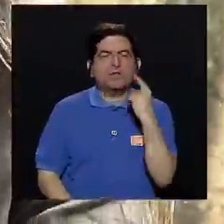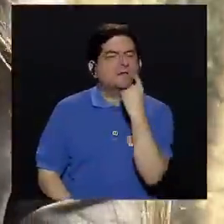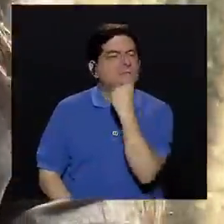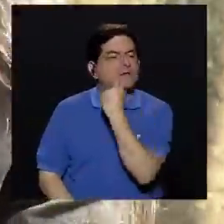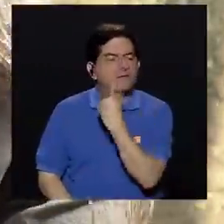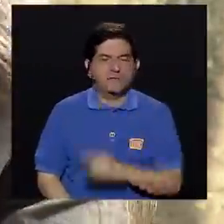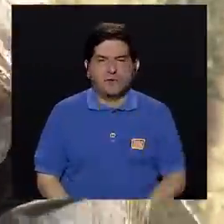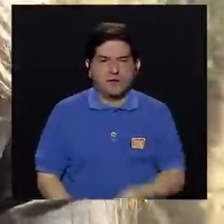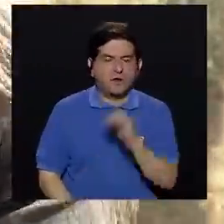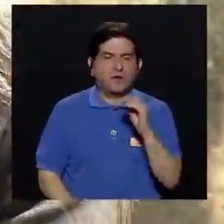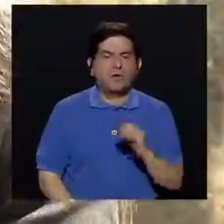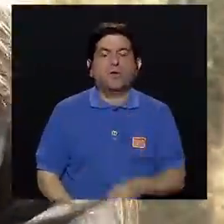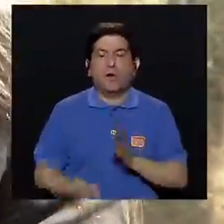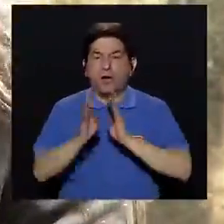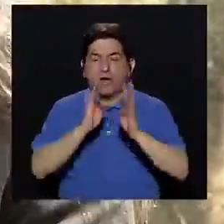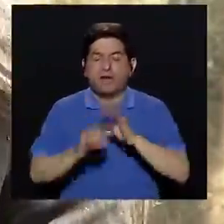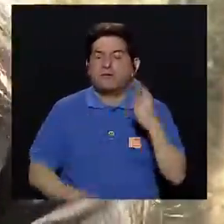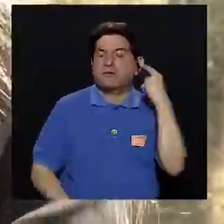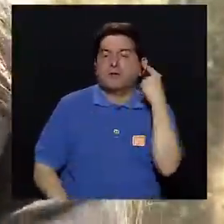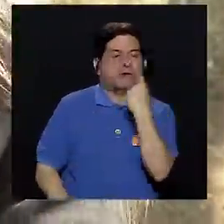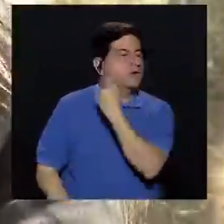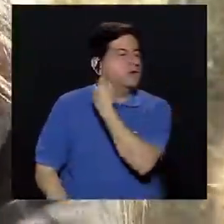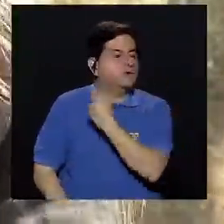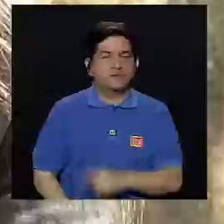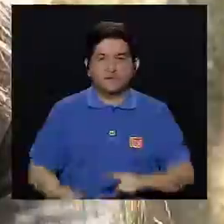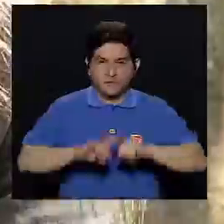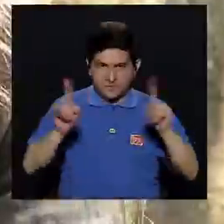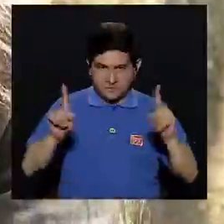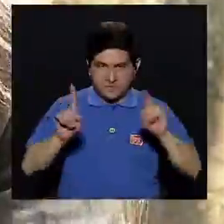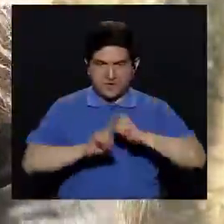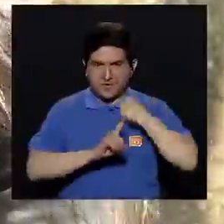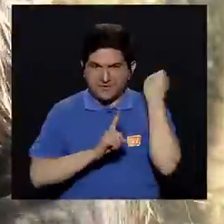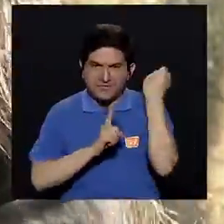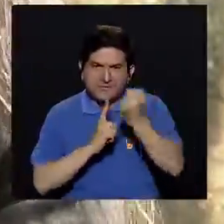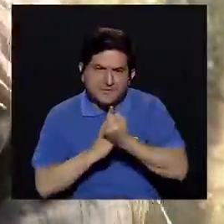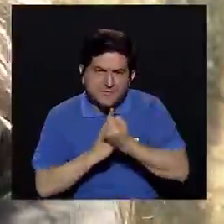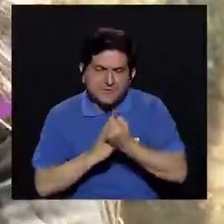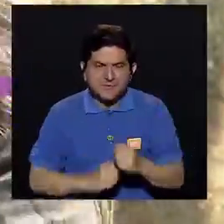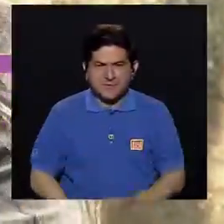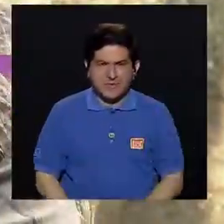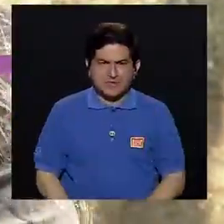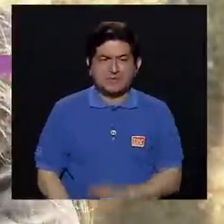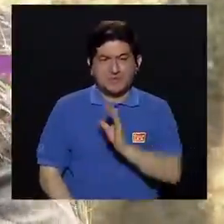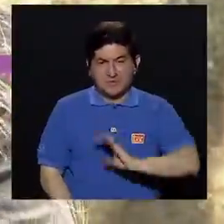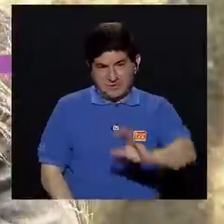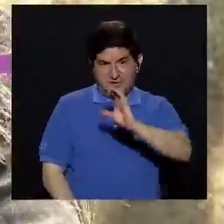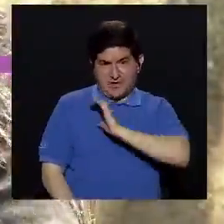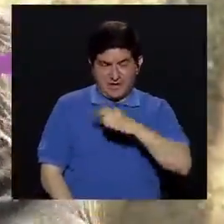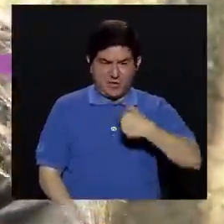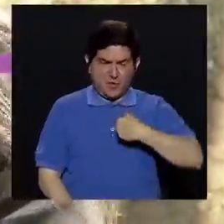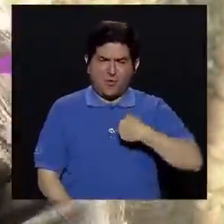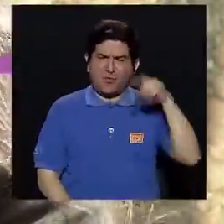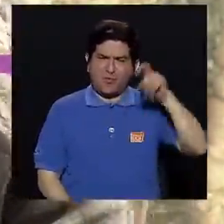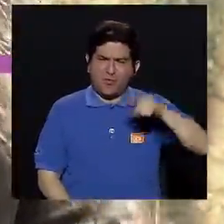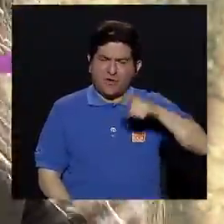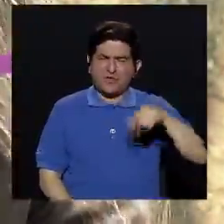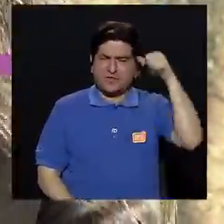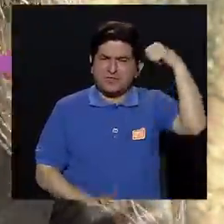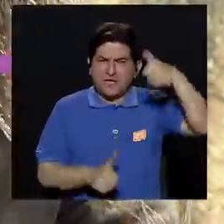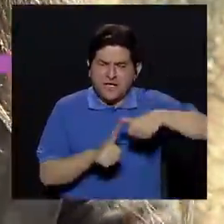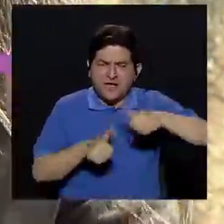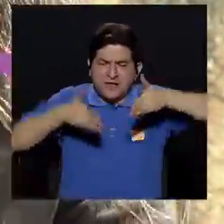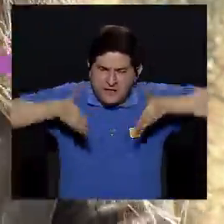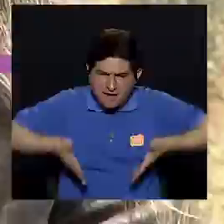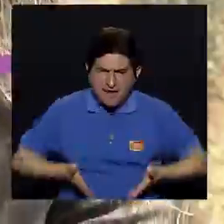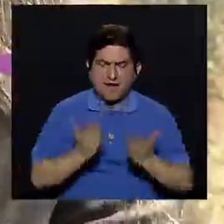los dientes, para ver la parte del habla, de los oídos, pero son factores o características que uno tendría que tener en cuenta